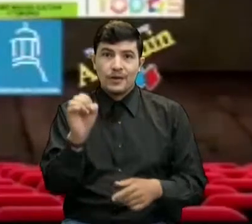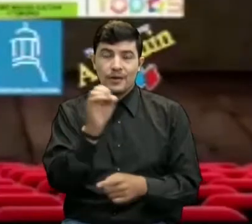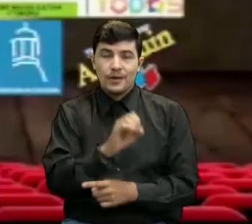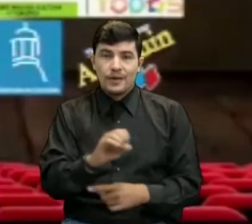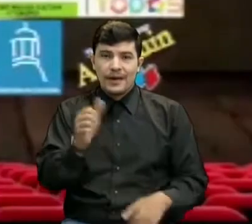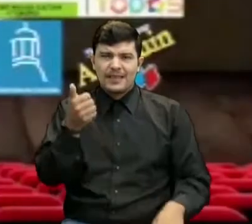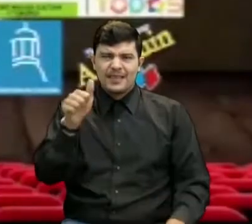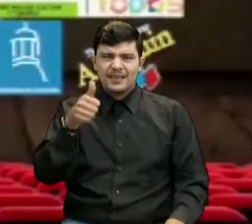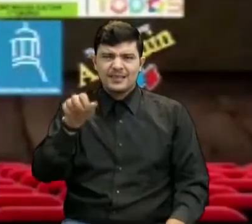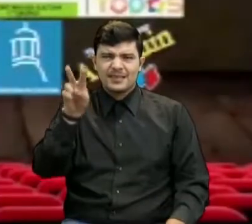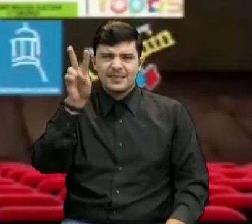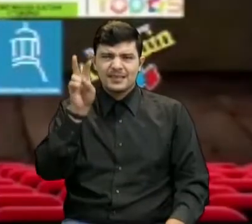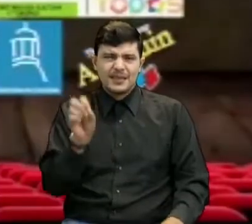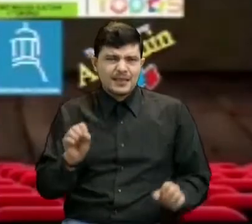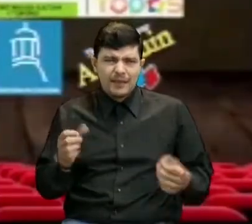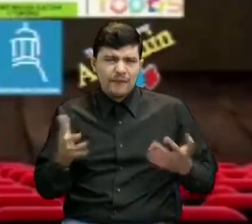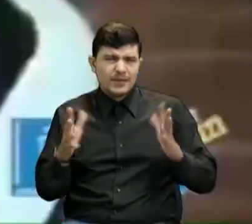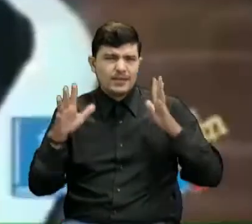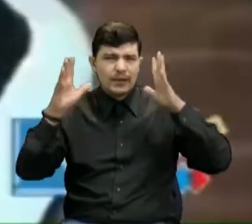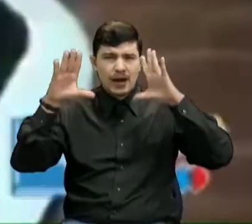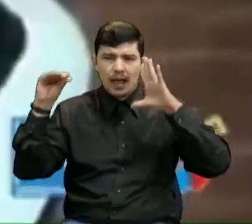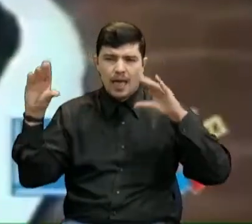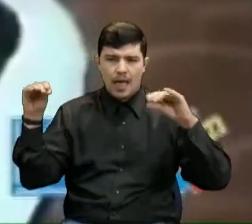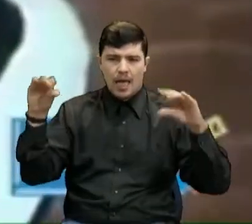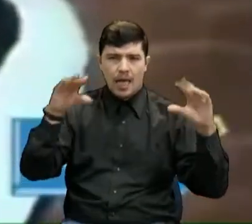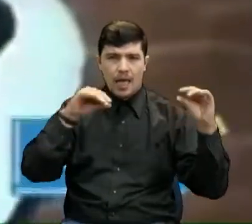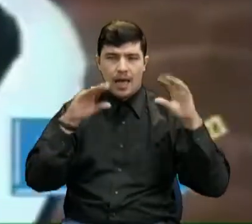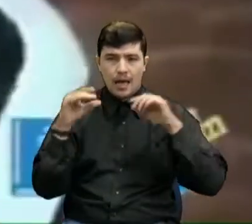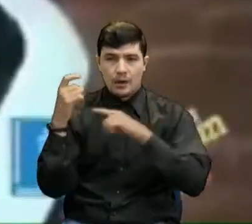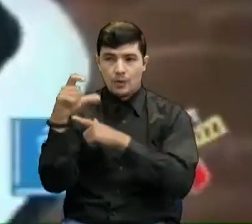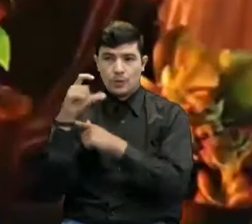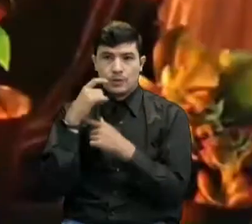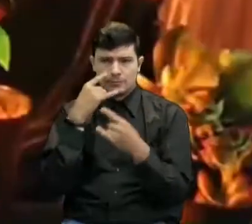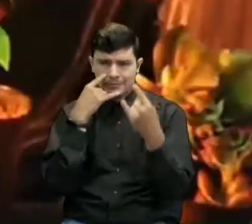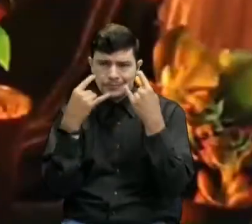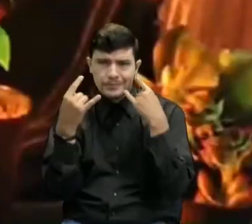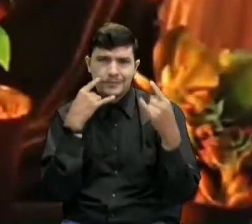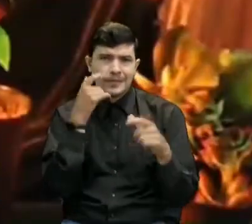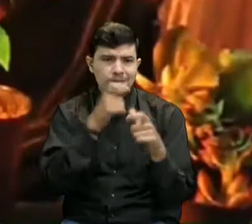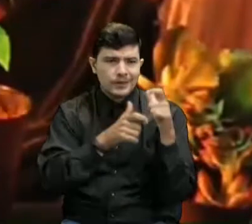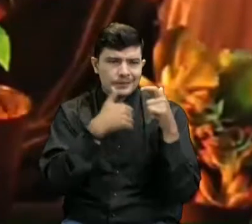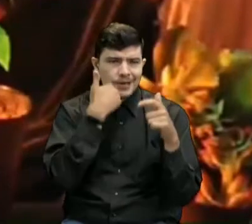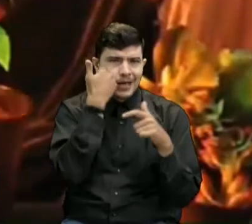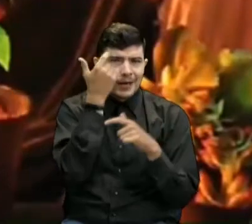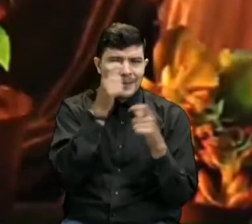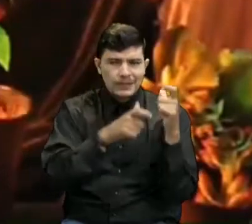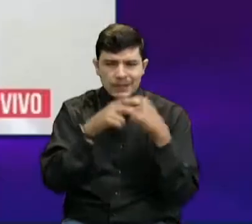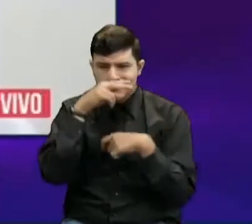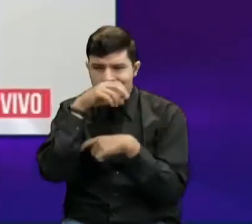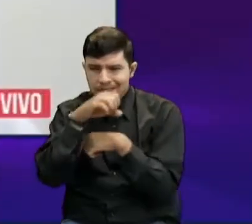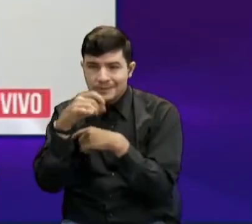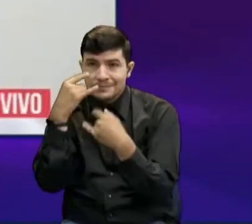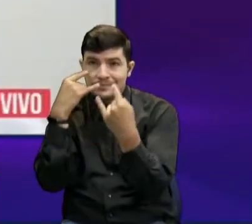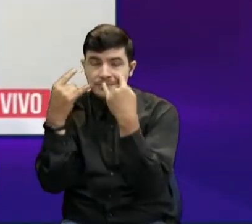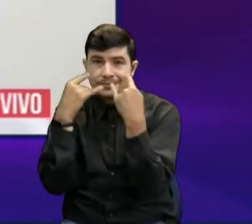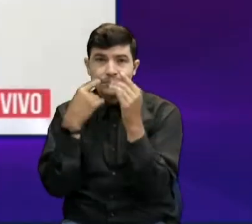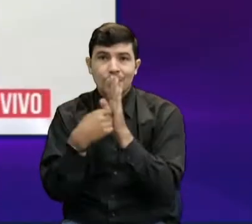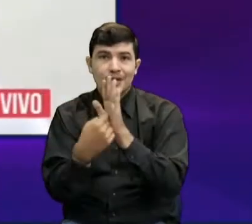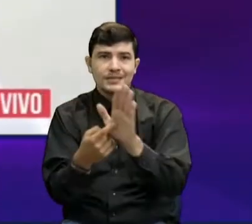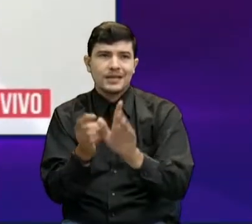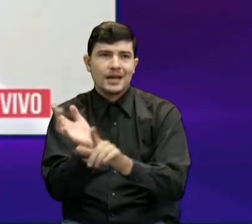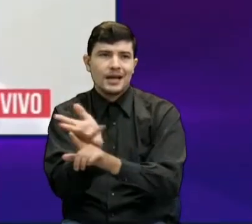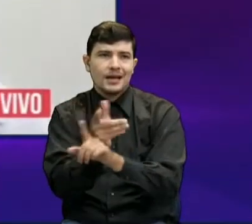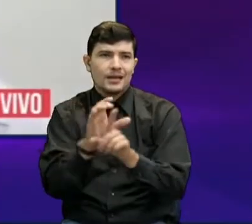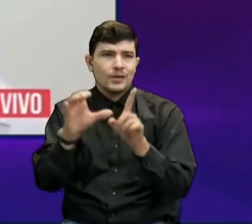17º Festival de Títeres de Cúcuta para cautivar a grandes y niños con verdaderas apuestas culturales. A través de la